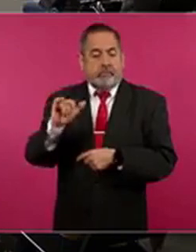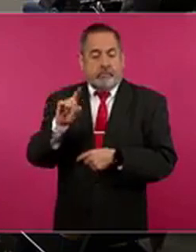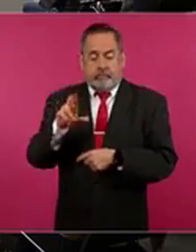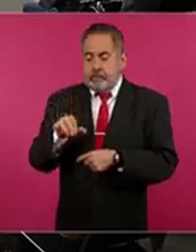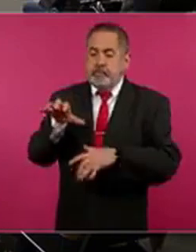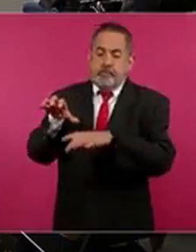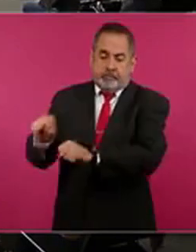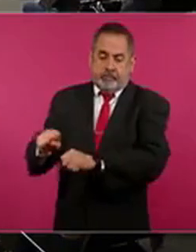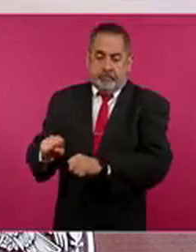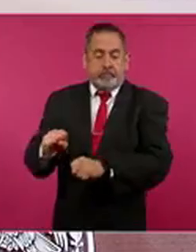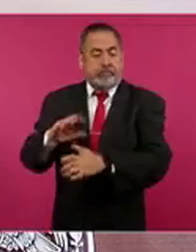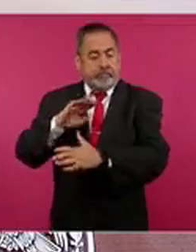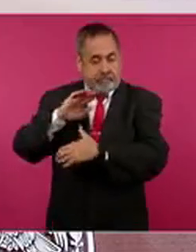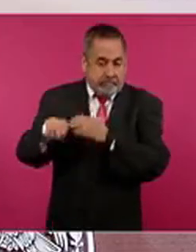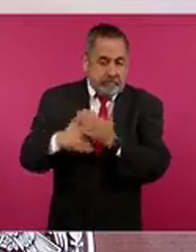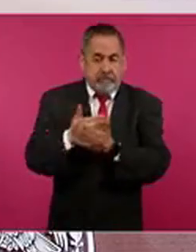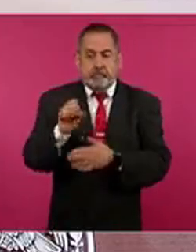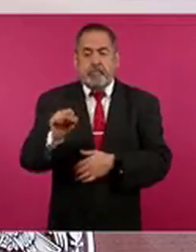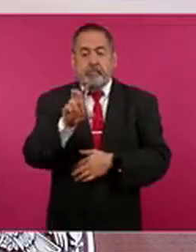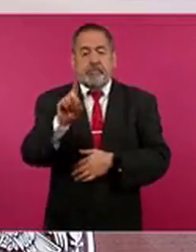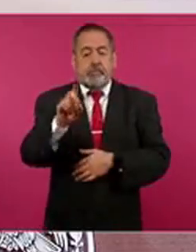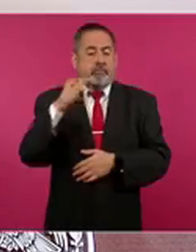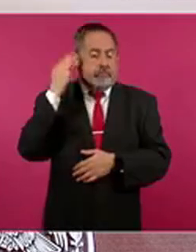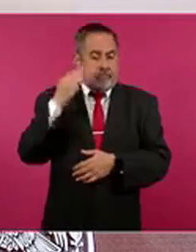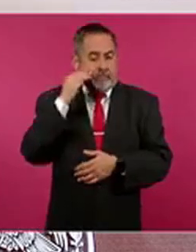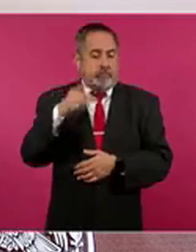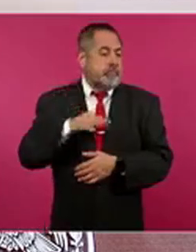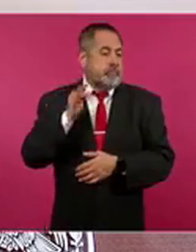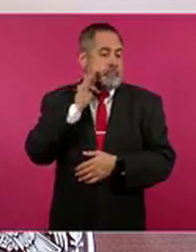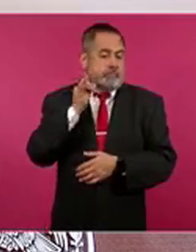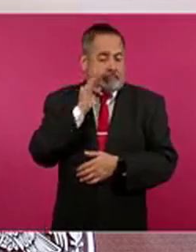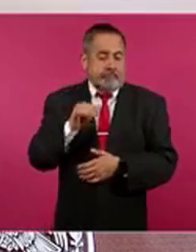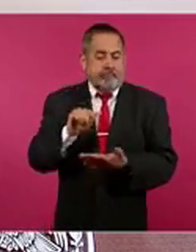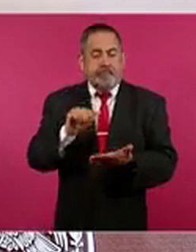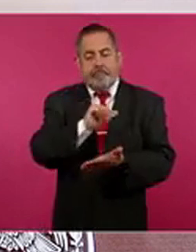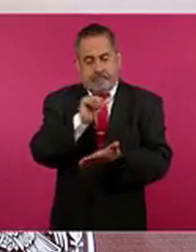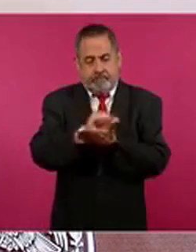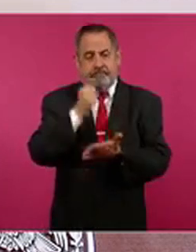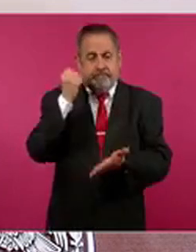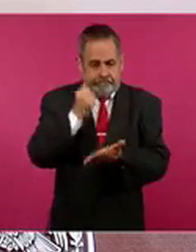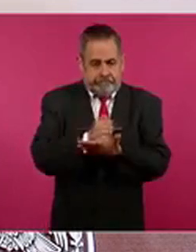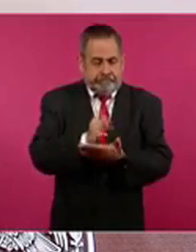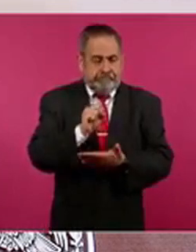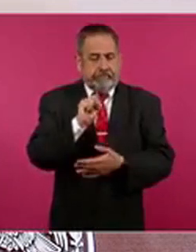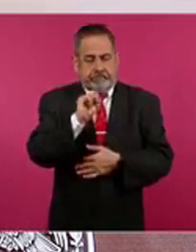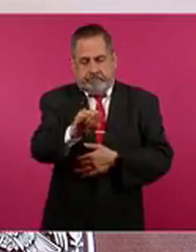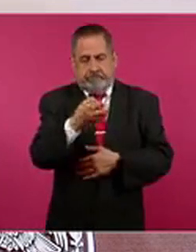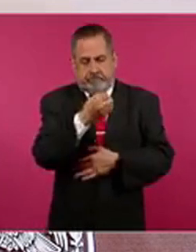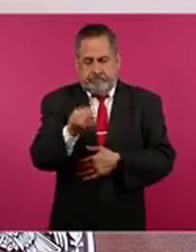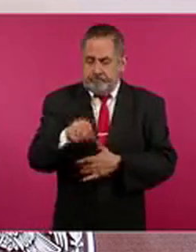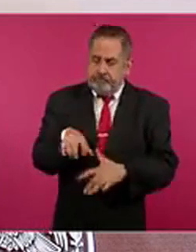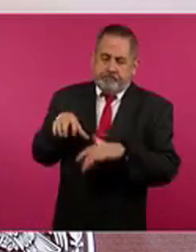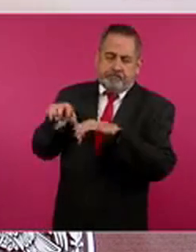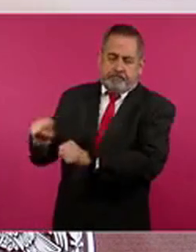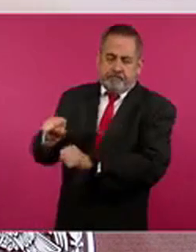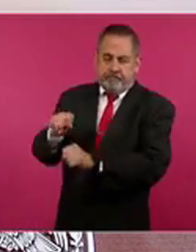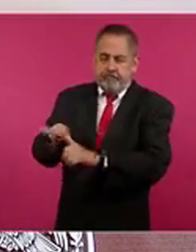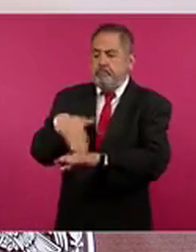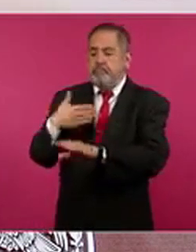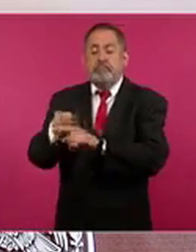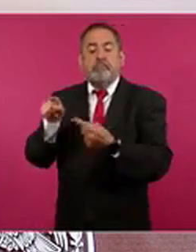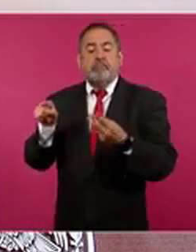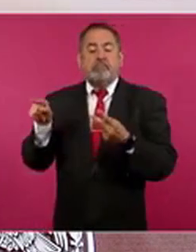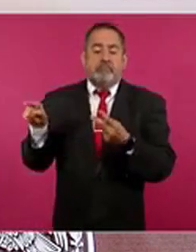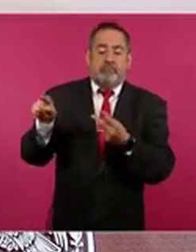Ya el sábado 30 de marzo a las 20 horas la Fiscalía obtiene la otra orden de aprehensión por feminicidio agravado contra el otro hijo